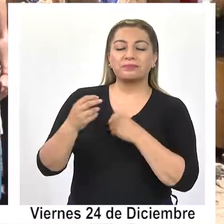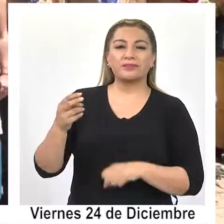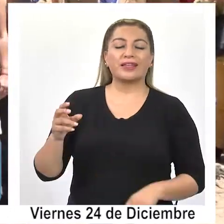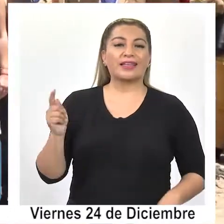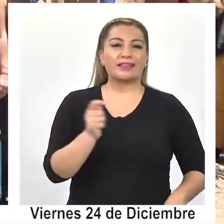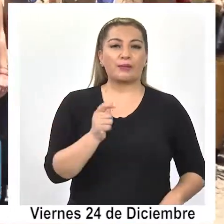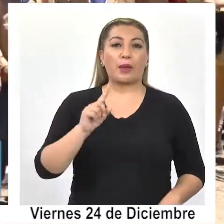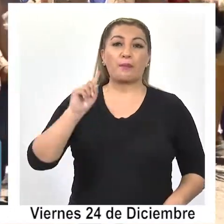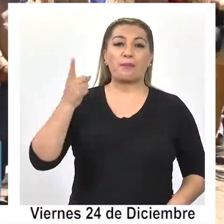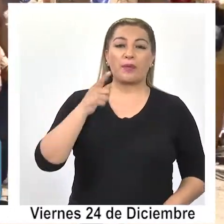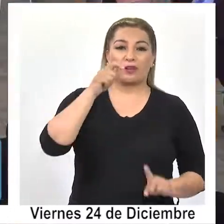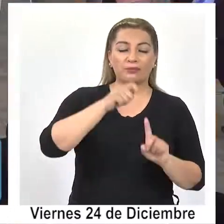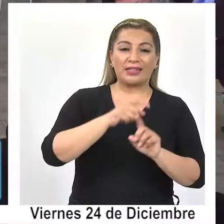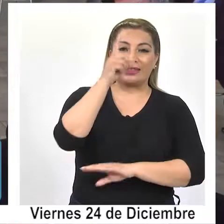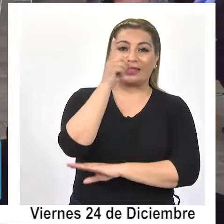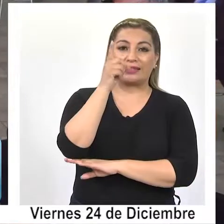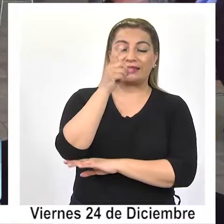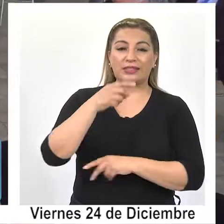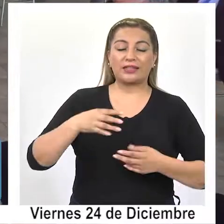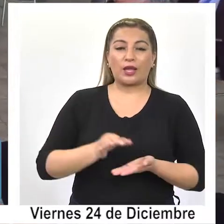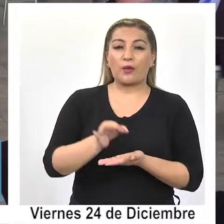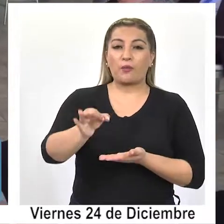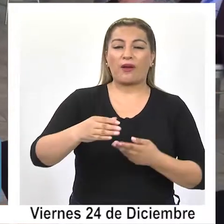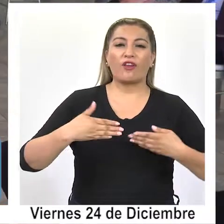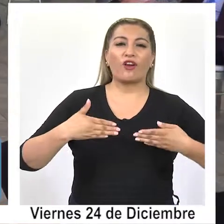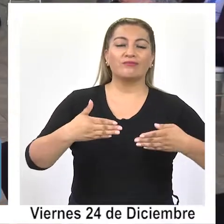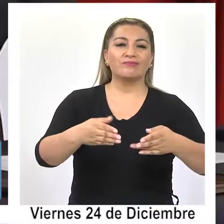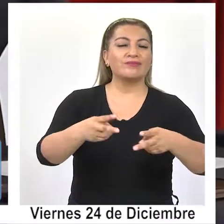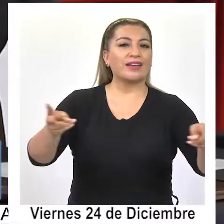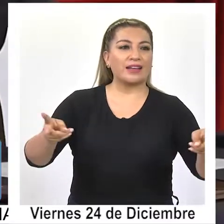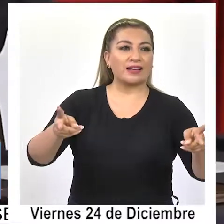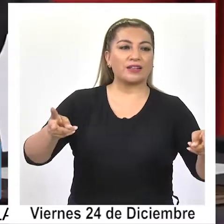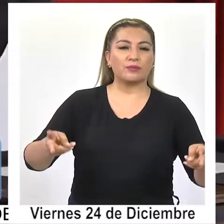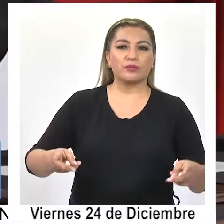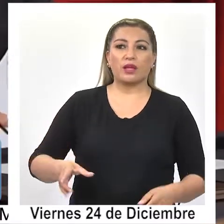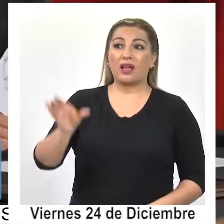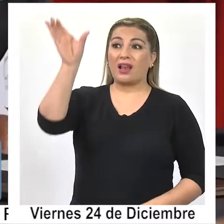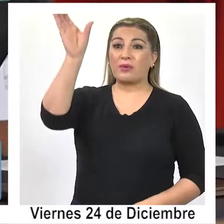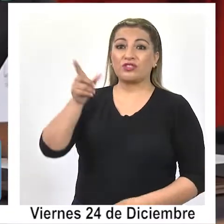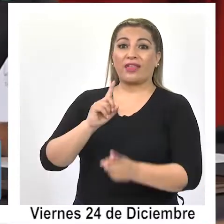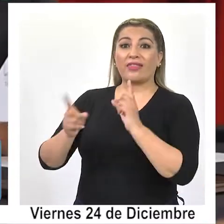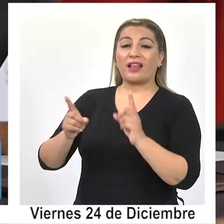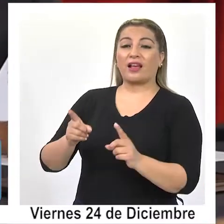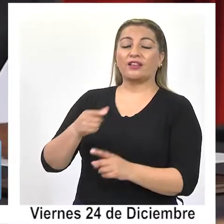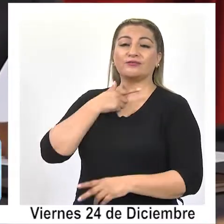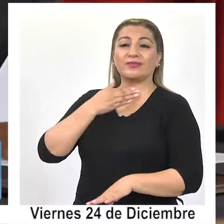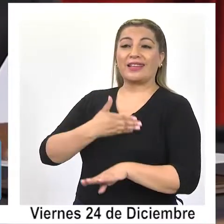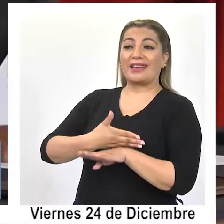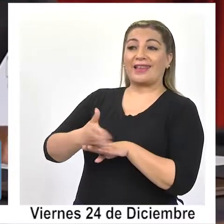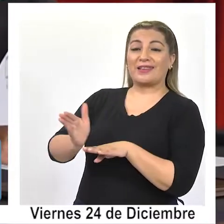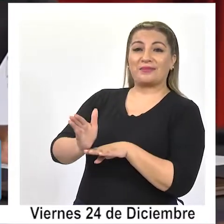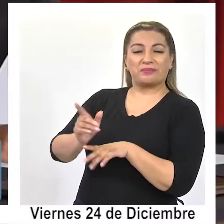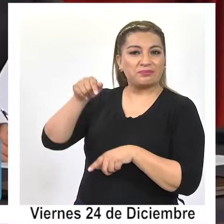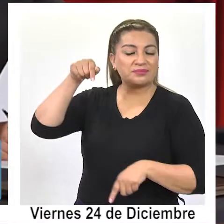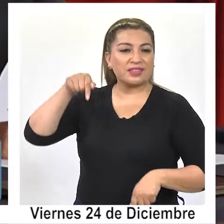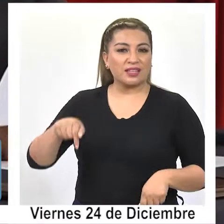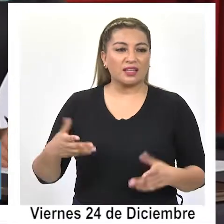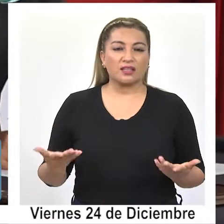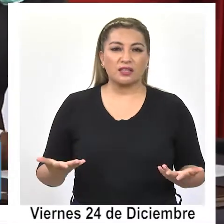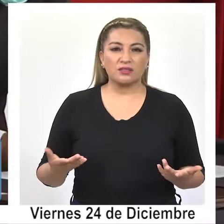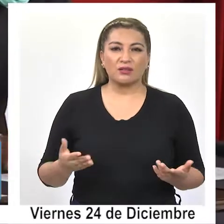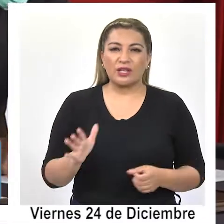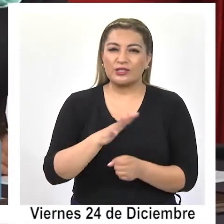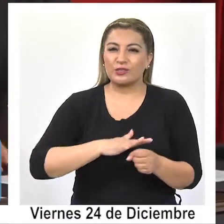pasado 1 de diciembre en Hamberson. Sin embargo, eliminar a la figura del delegado presidencial regional será